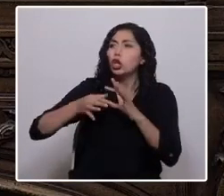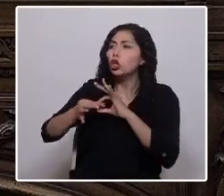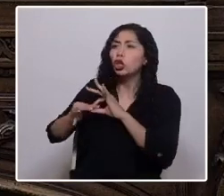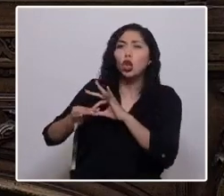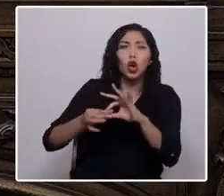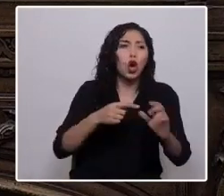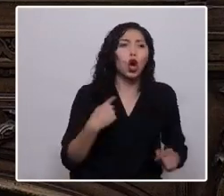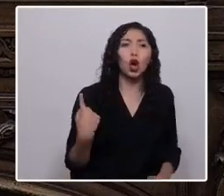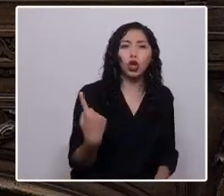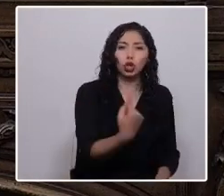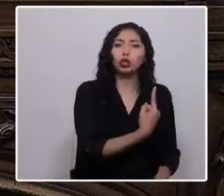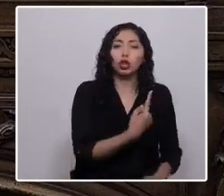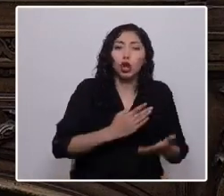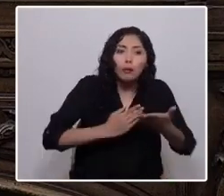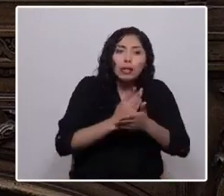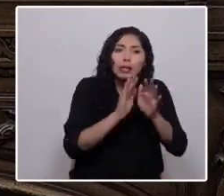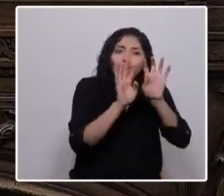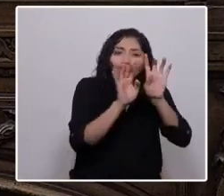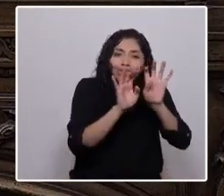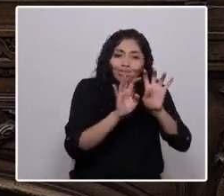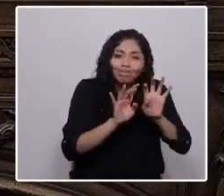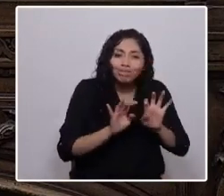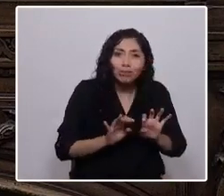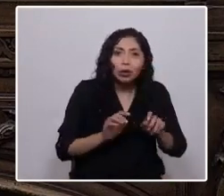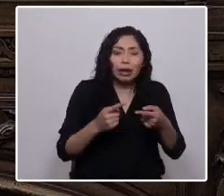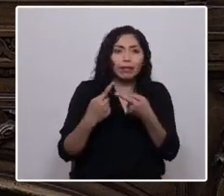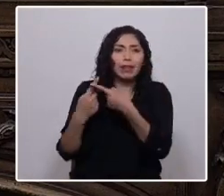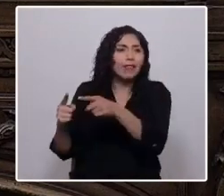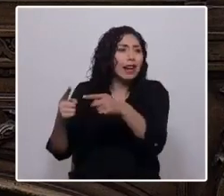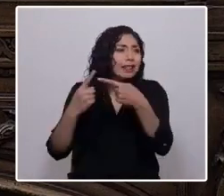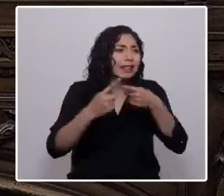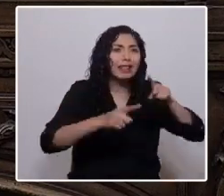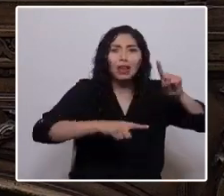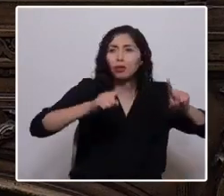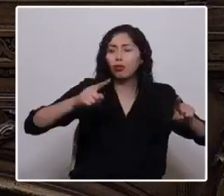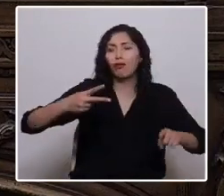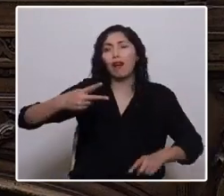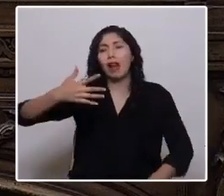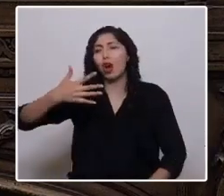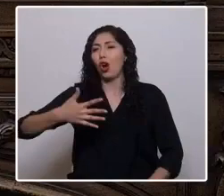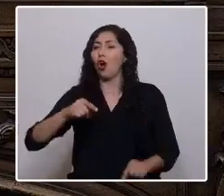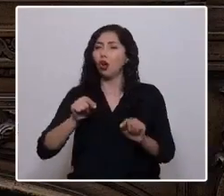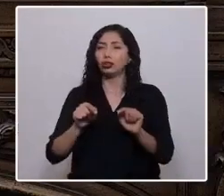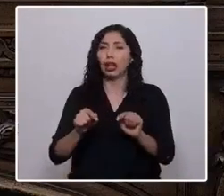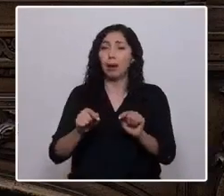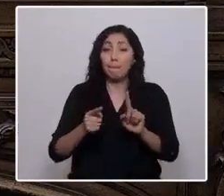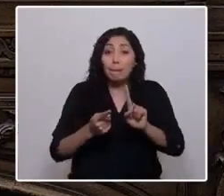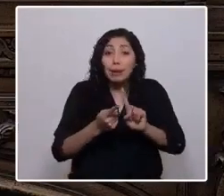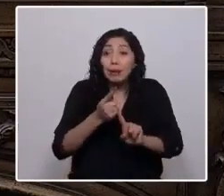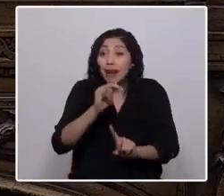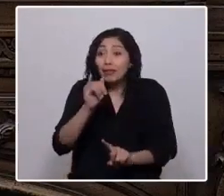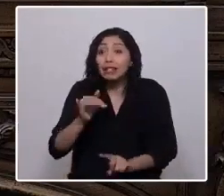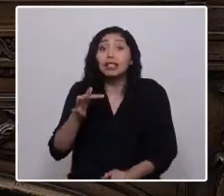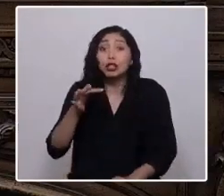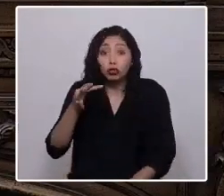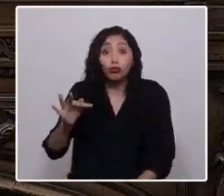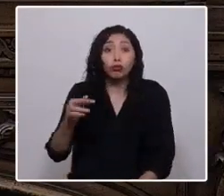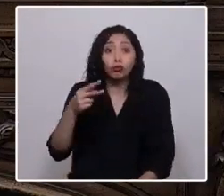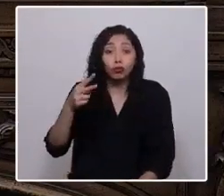con esta tremenda y valiosa diversidad, por primera vez su futuro. Gracias.